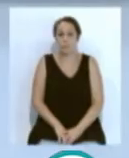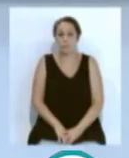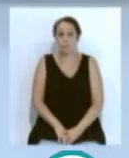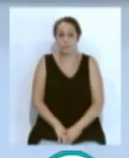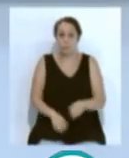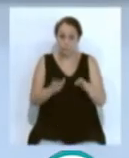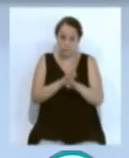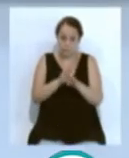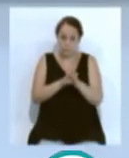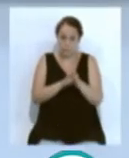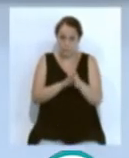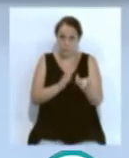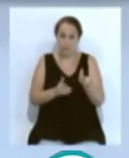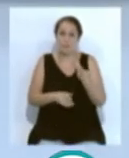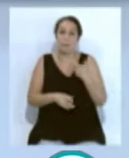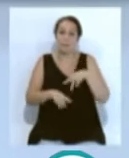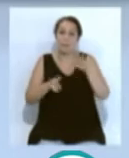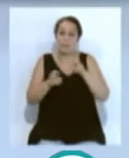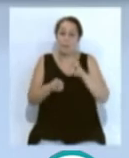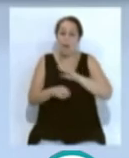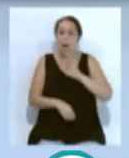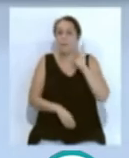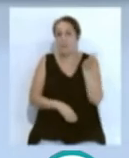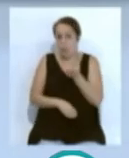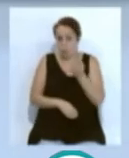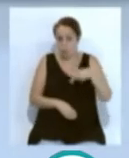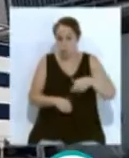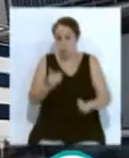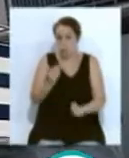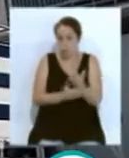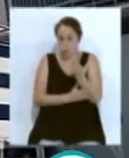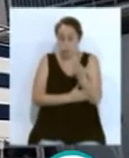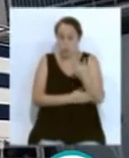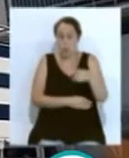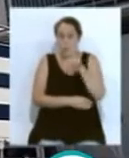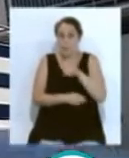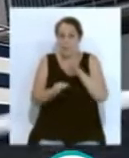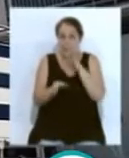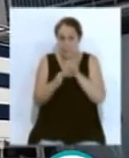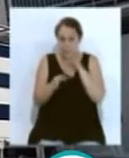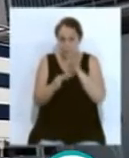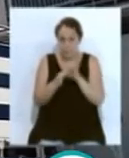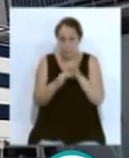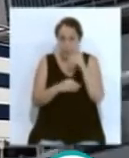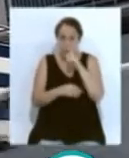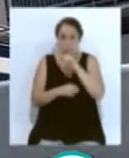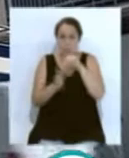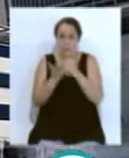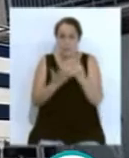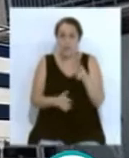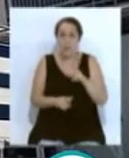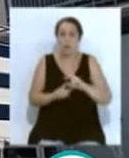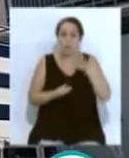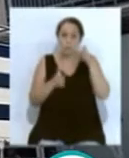Y continuamos, eso sí, con los datos de los afectados en esta jornada de hoy, 1 de septiembre de 2020. La